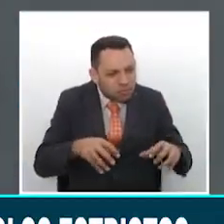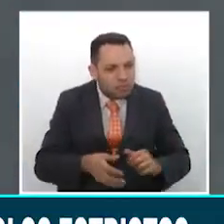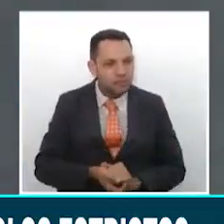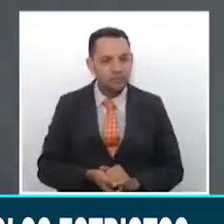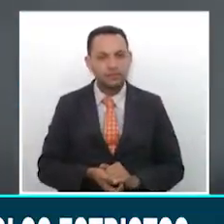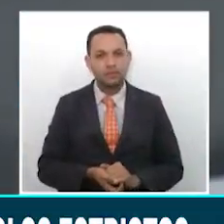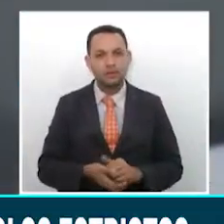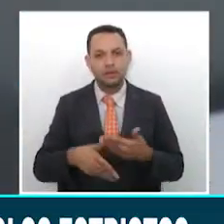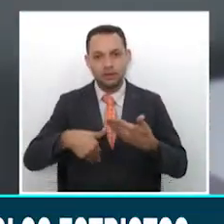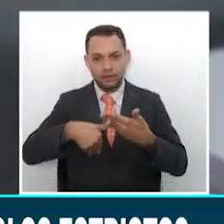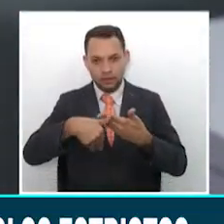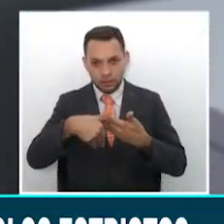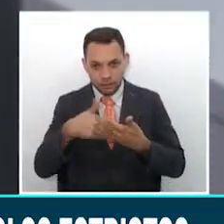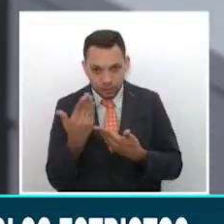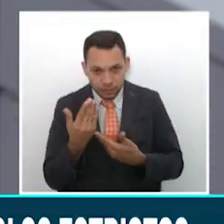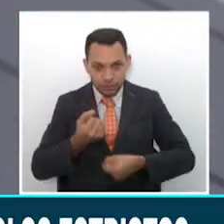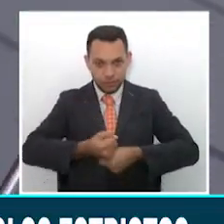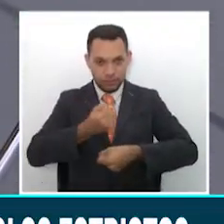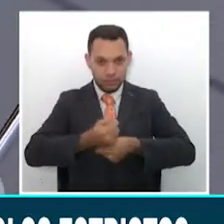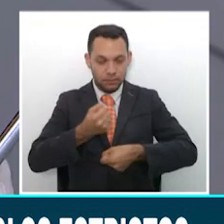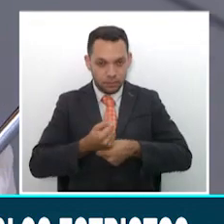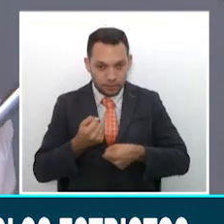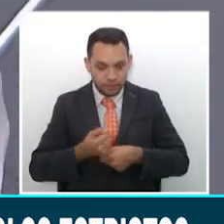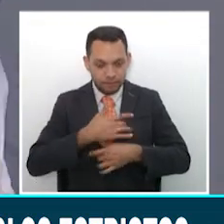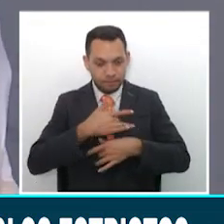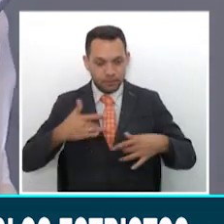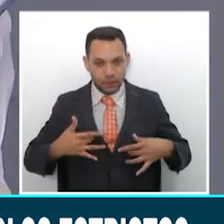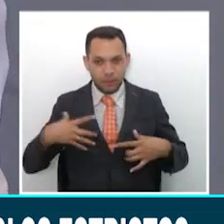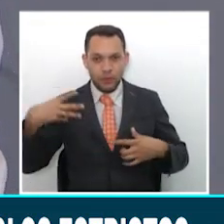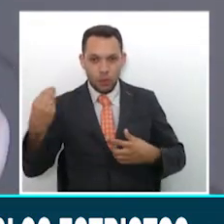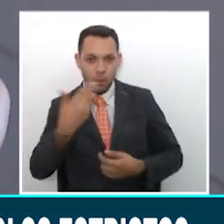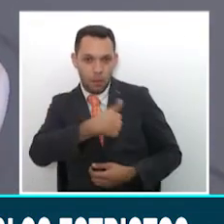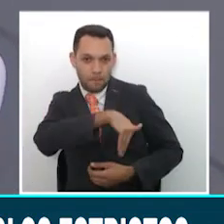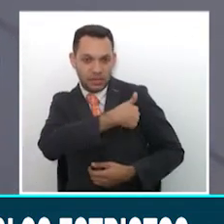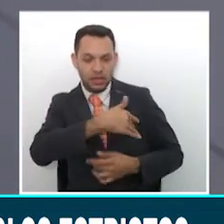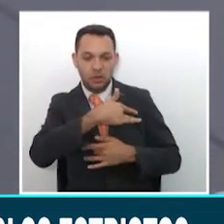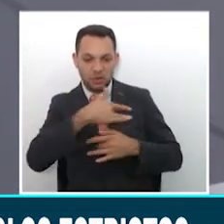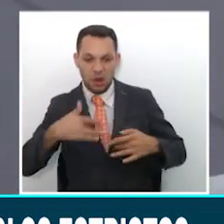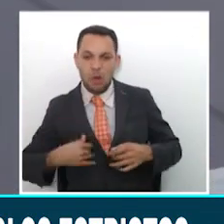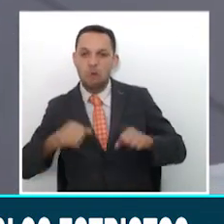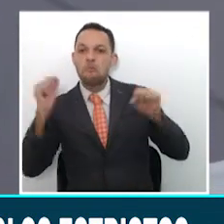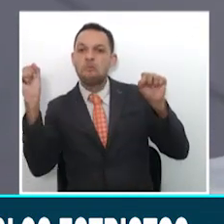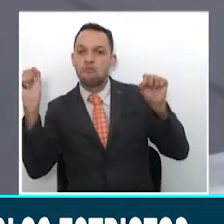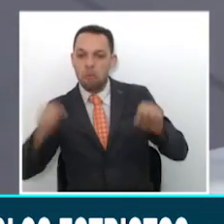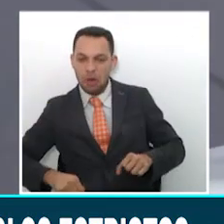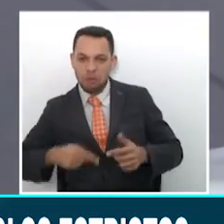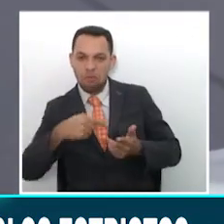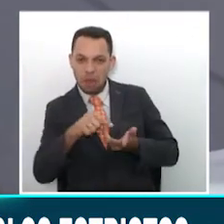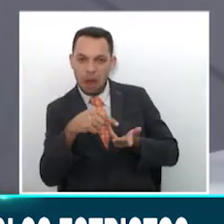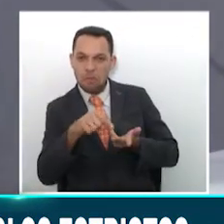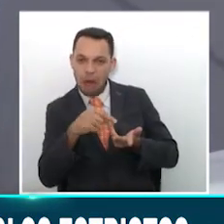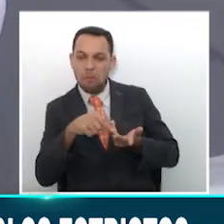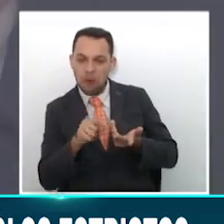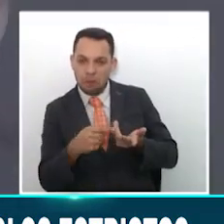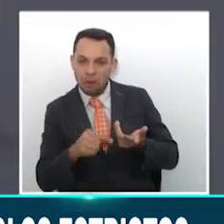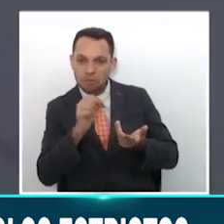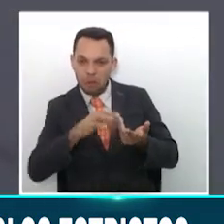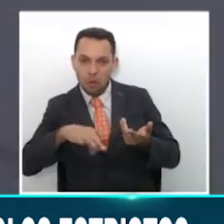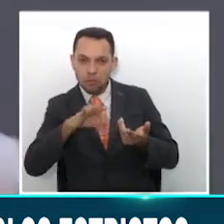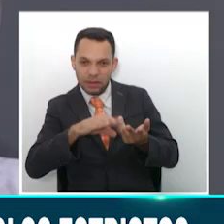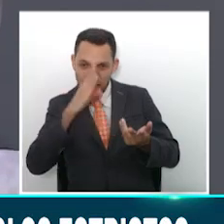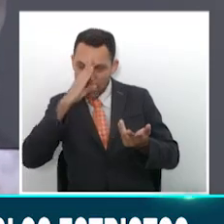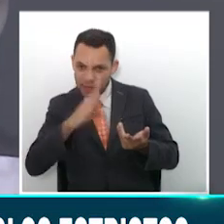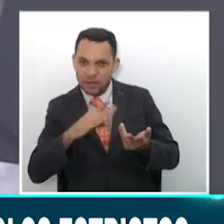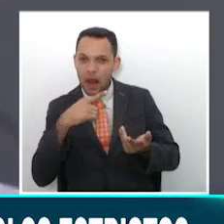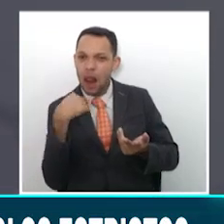Una reapertura gradual de los servicios en salud anunció el Ministerio de Salud luego de confirmar los lineamientos de bioseguridad para la atención en salud